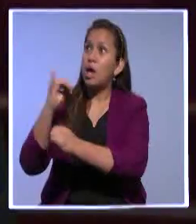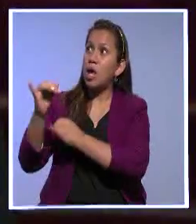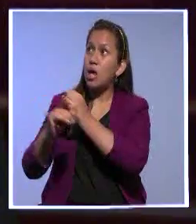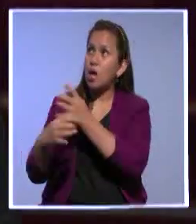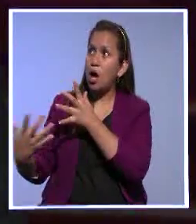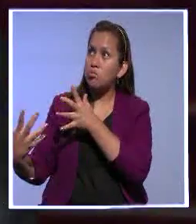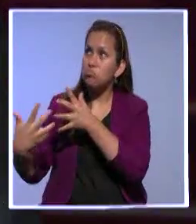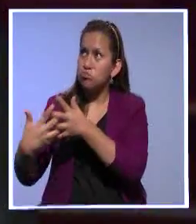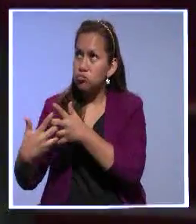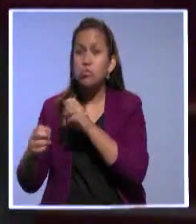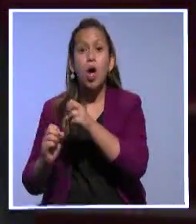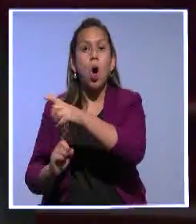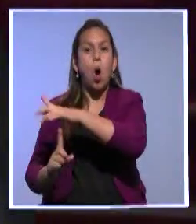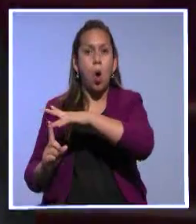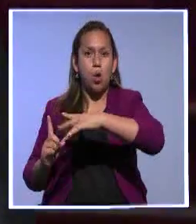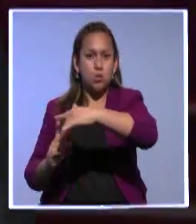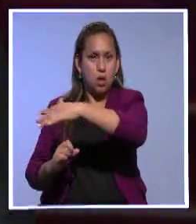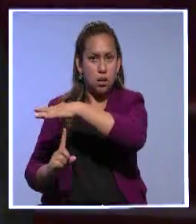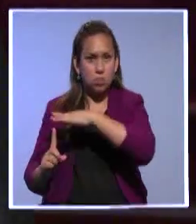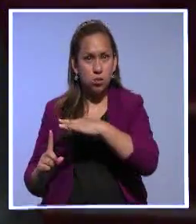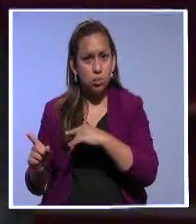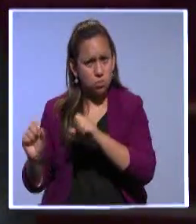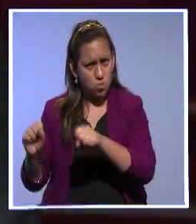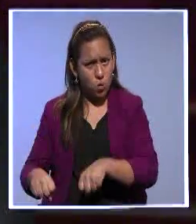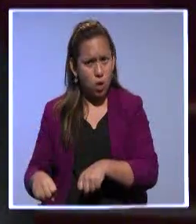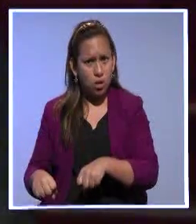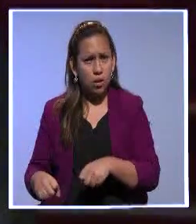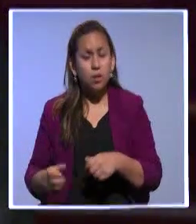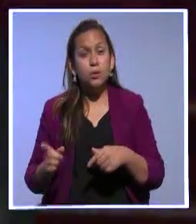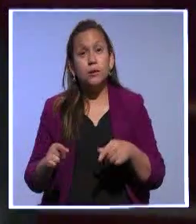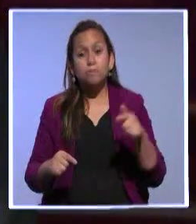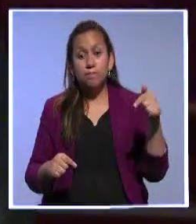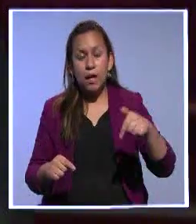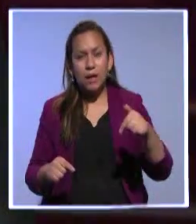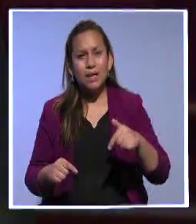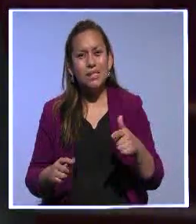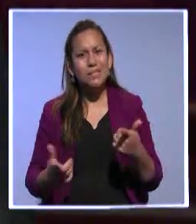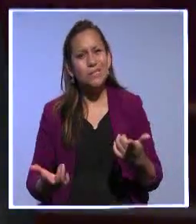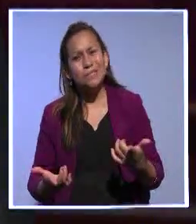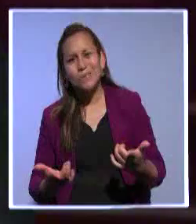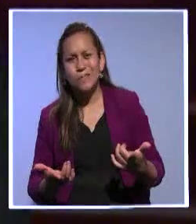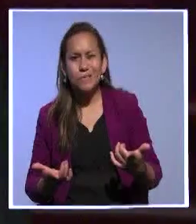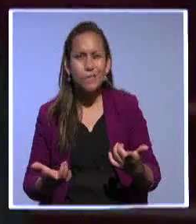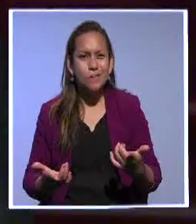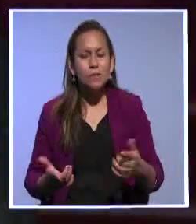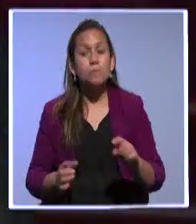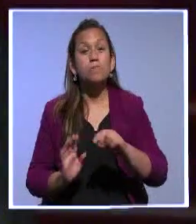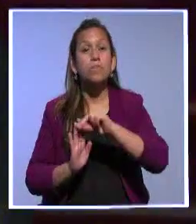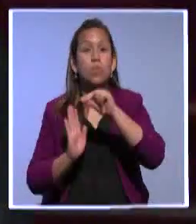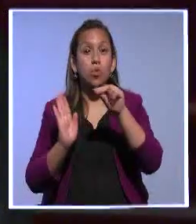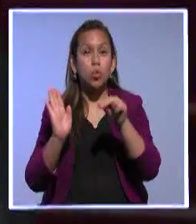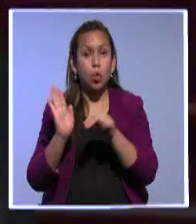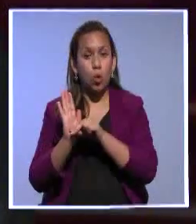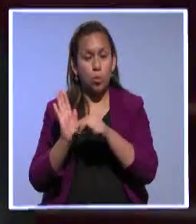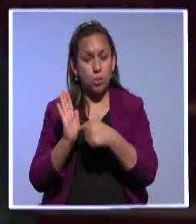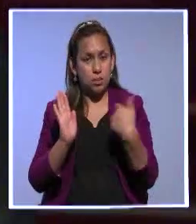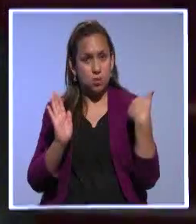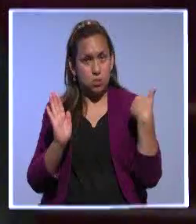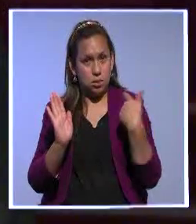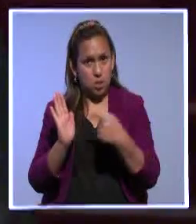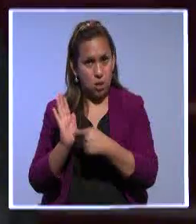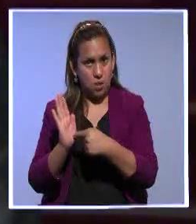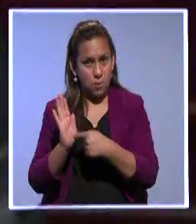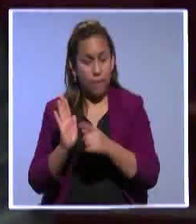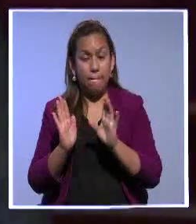en esa perspectiva, me parece que aquí entramos en una arena que es bastante movediza porque hablamos ya de dogmas. quien no cree que el Estado deba regular,